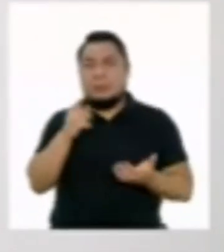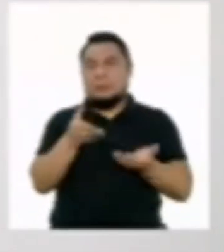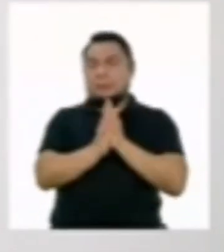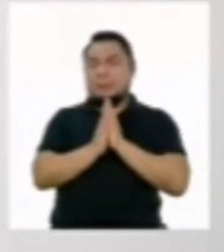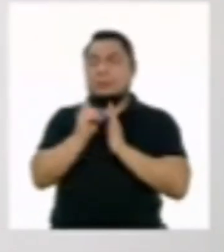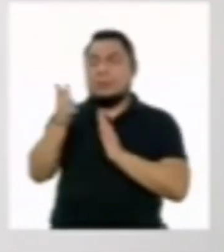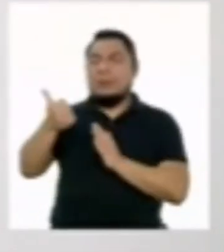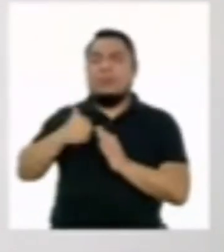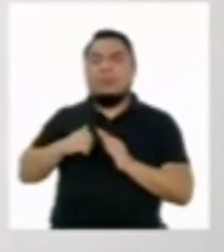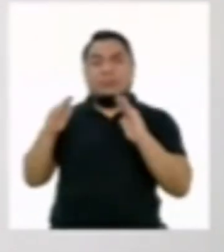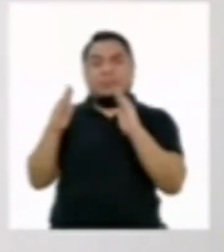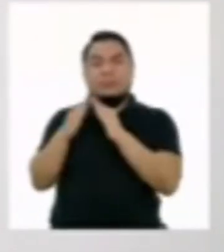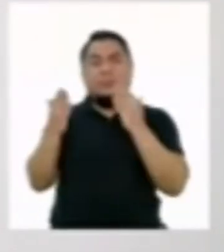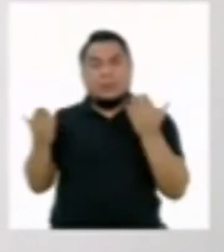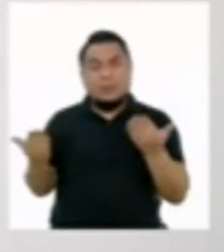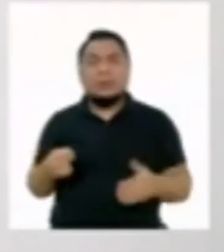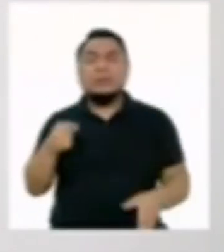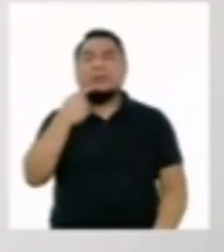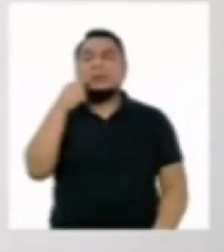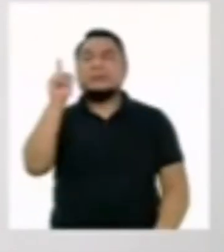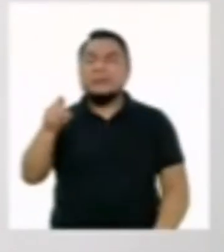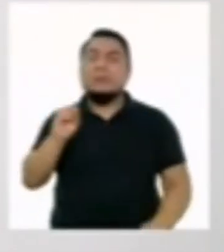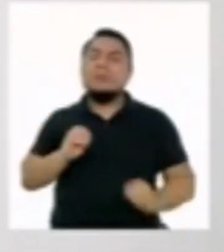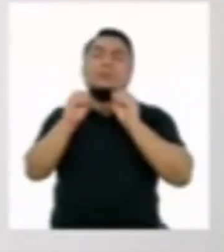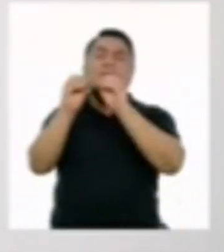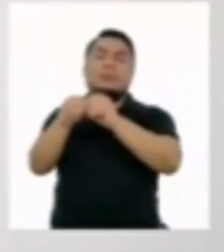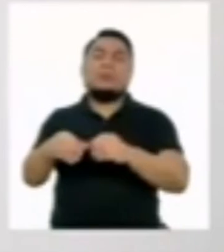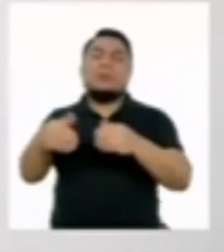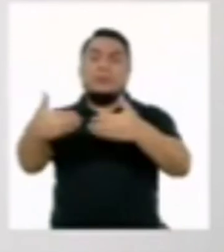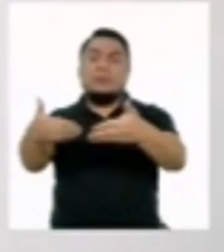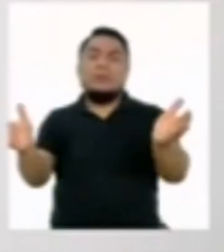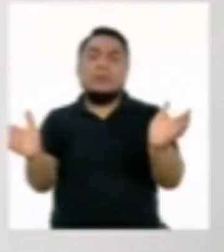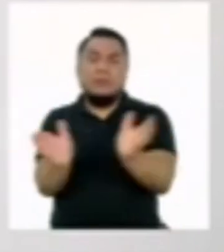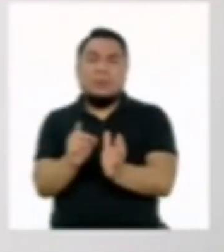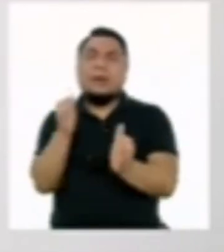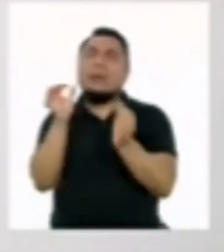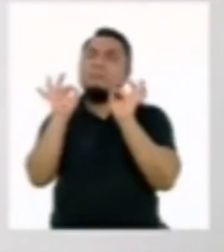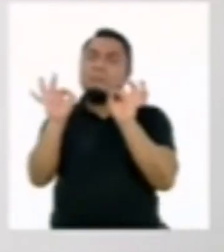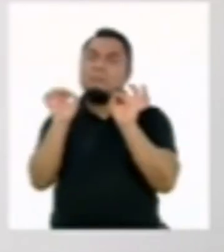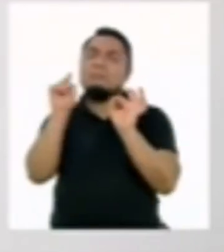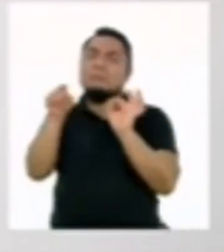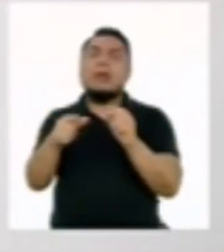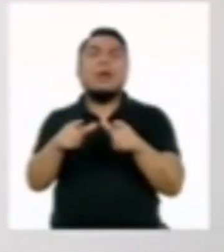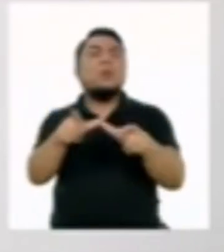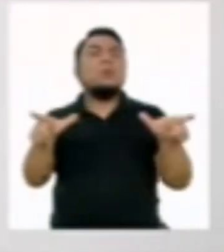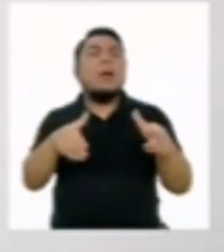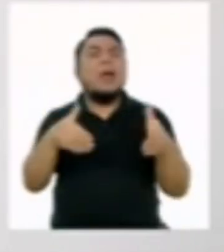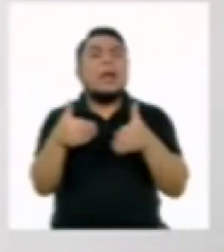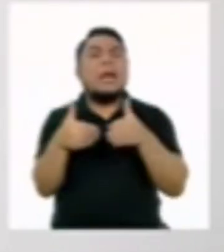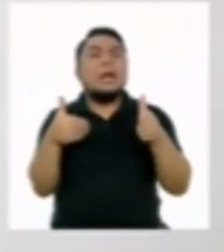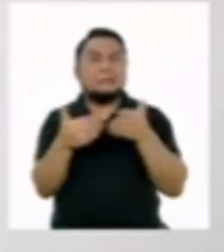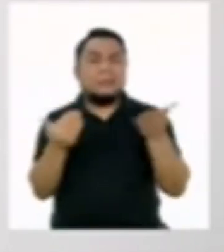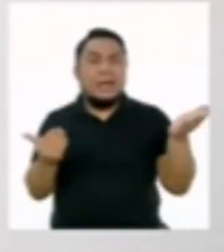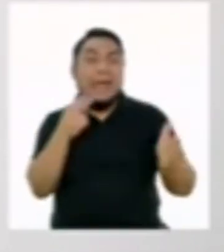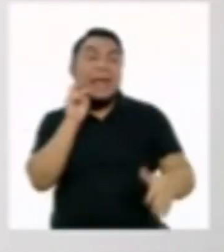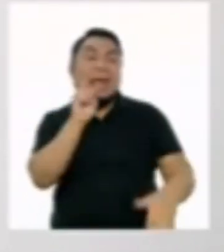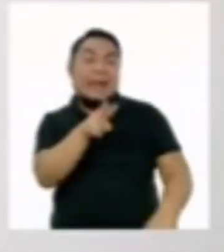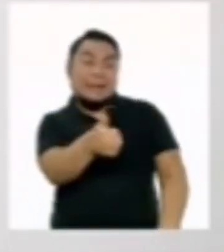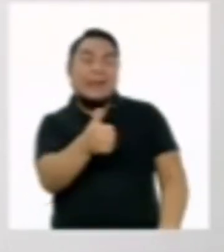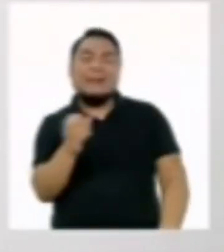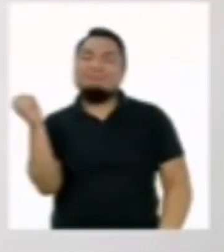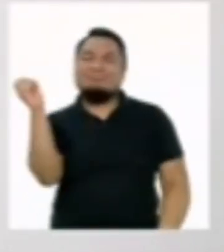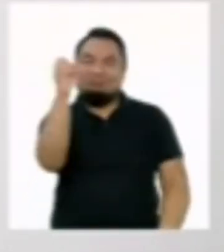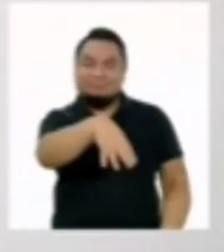pedido a la municipalidad de que coloquen tachos adecuados en puntos cercanos, así la